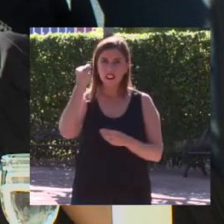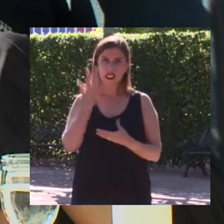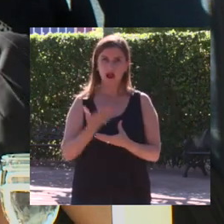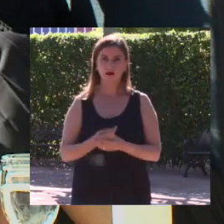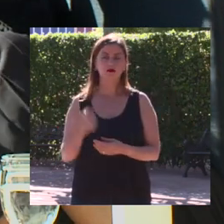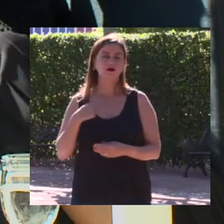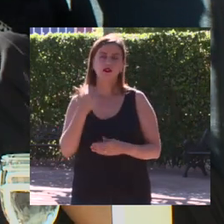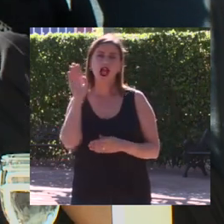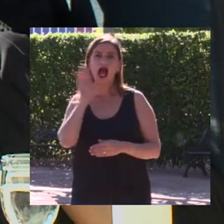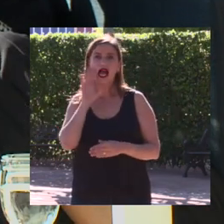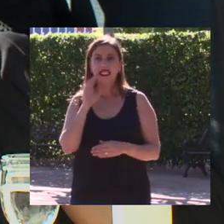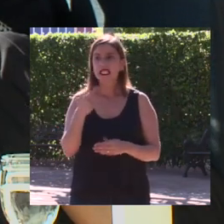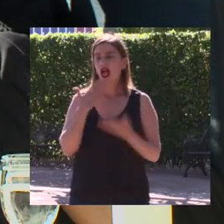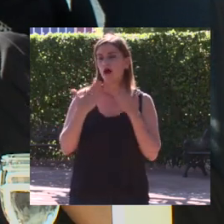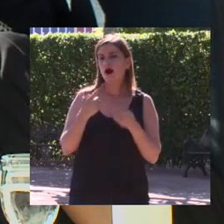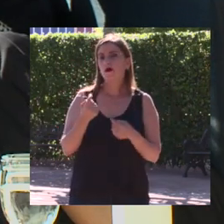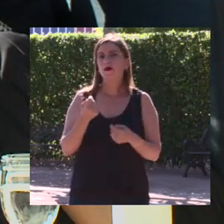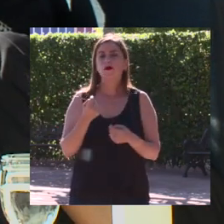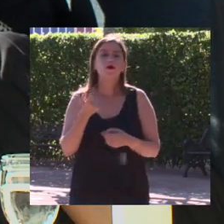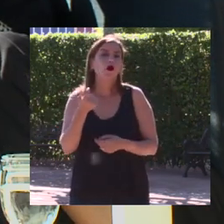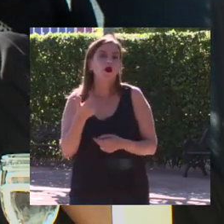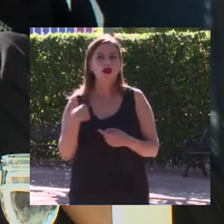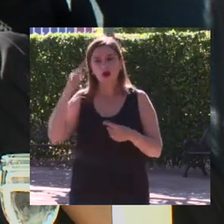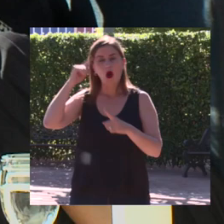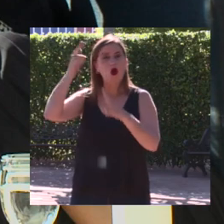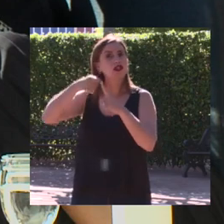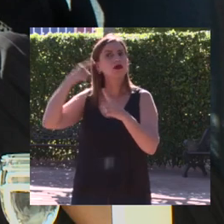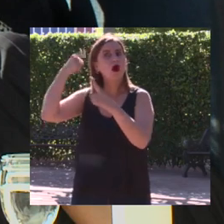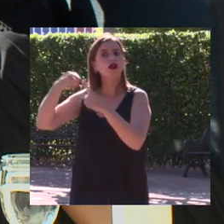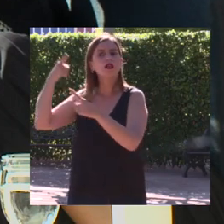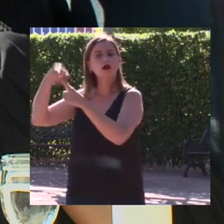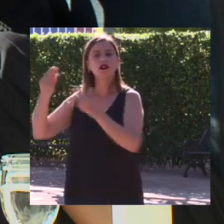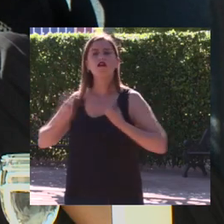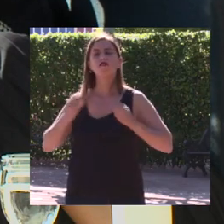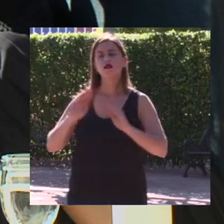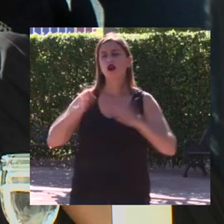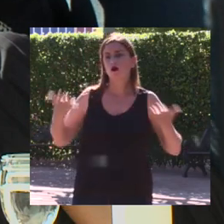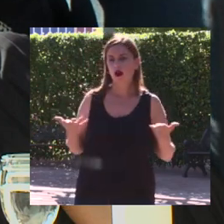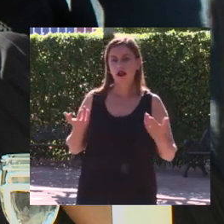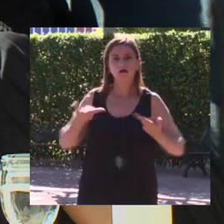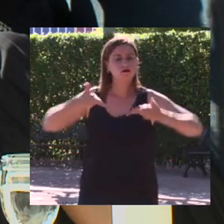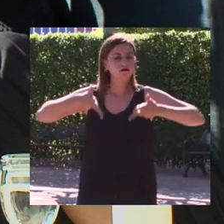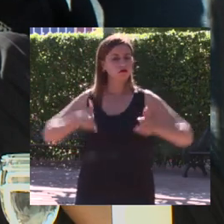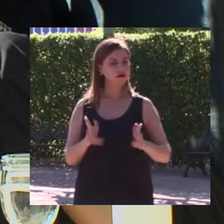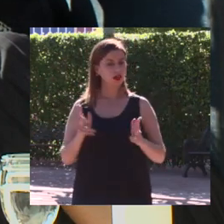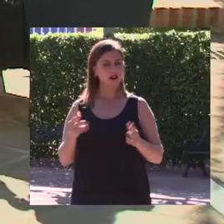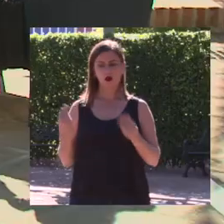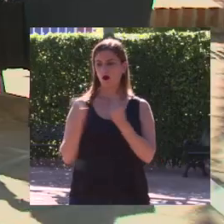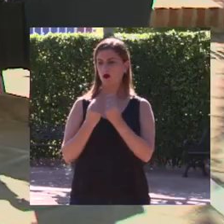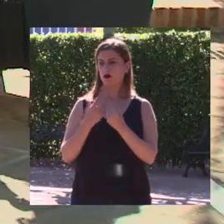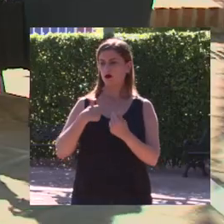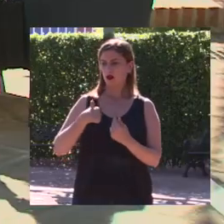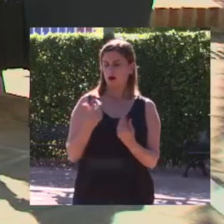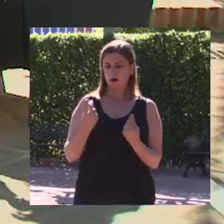de plantearnos objetivos en la vida realmente sentarnos con nosotros mismos es una frase que a me gusta decir mucho